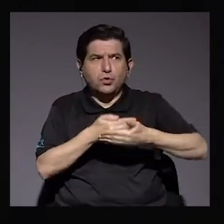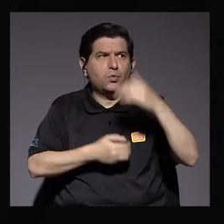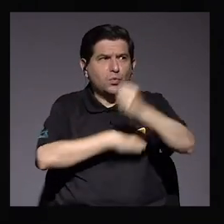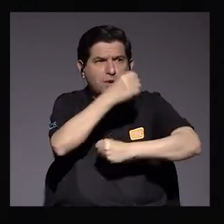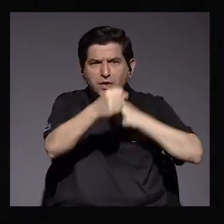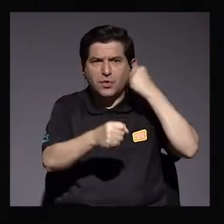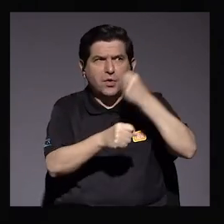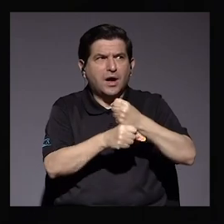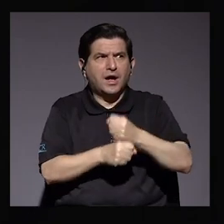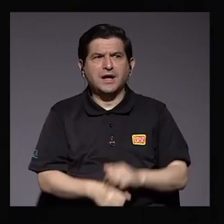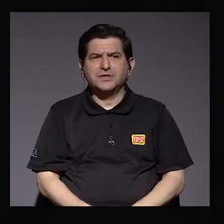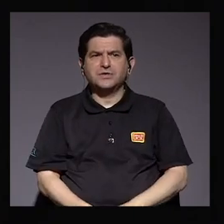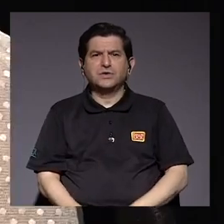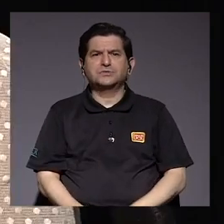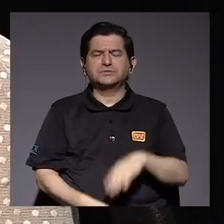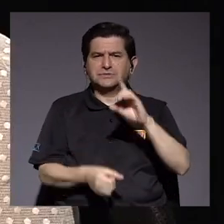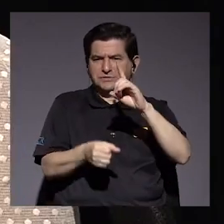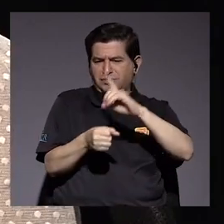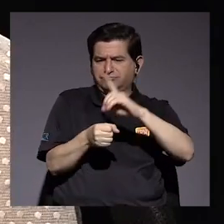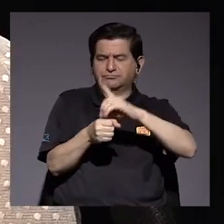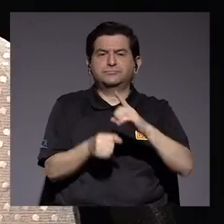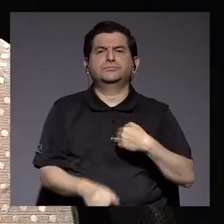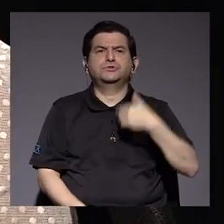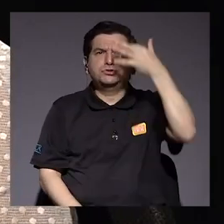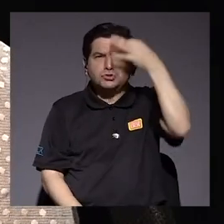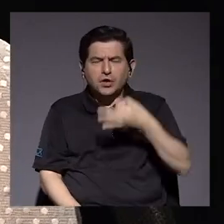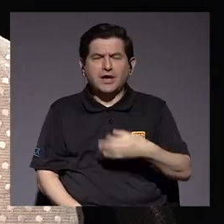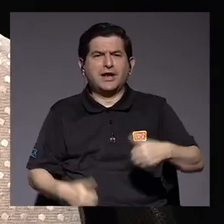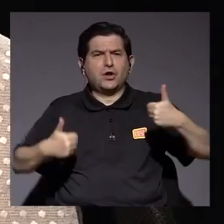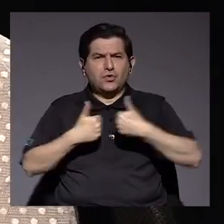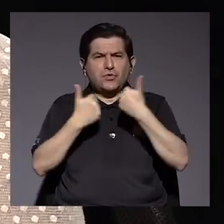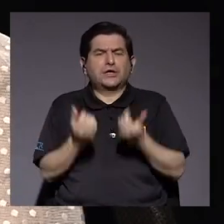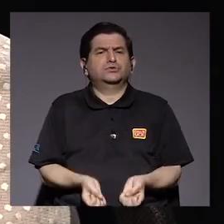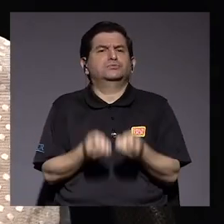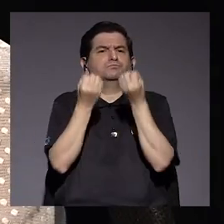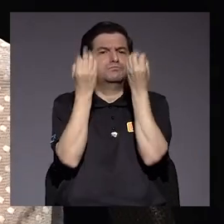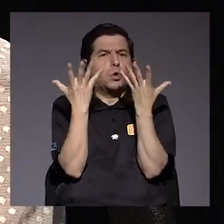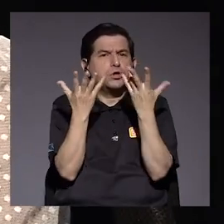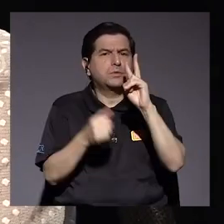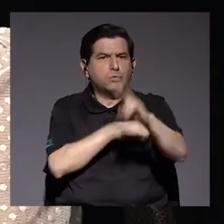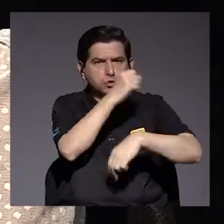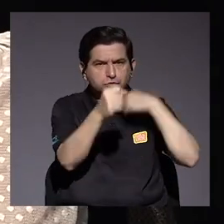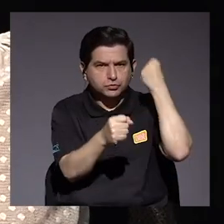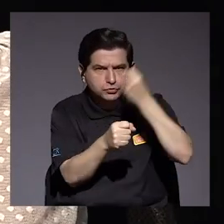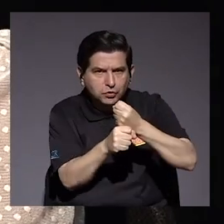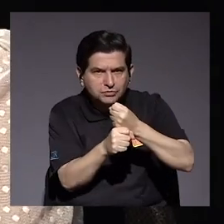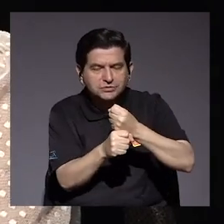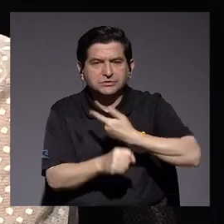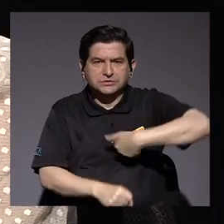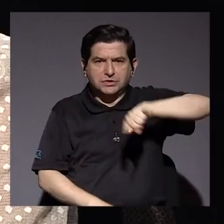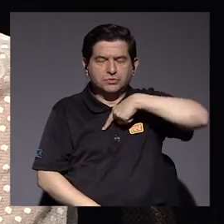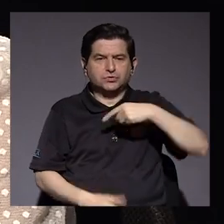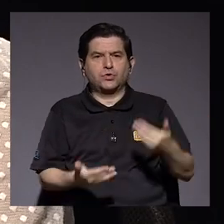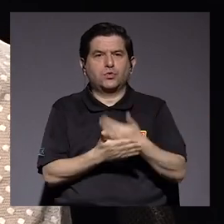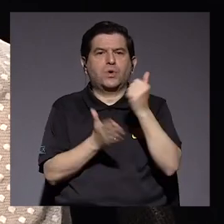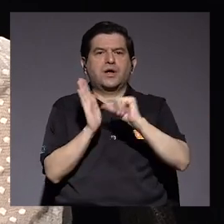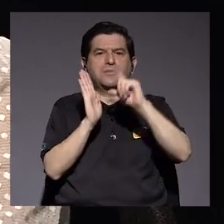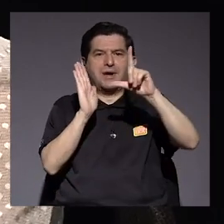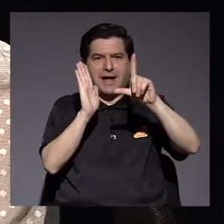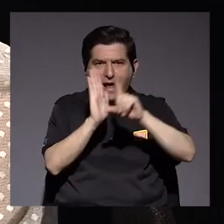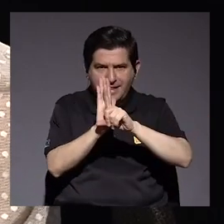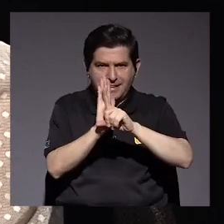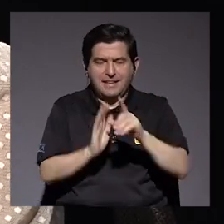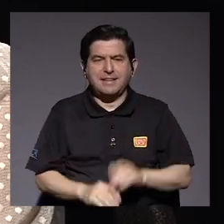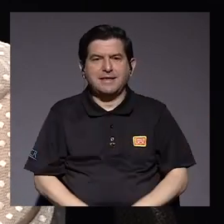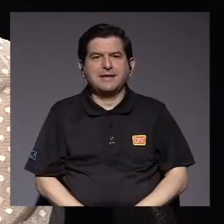años de diputación, Marinés? Bueno, yo creo que retos hemos tenido muchísimos. Yo creo que estos dos años de esta nueva Asamblea Legislativa